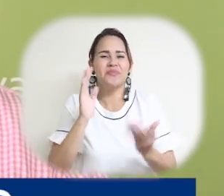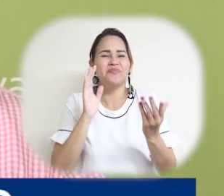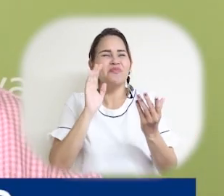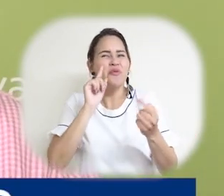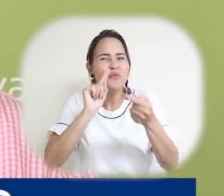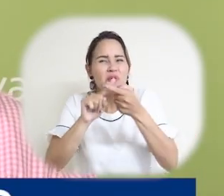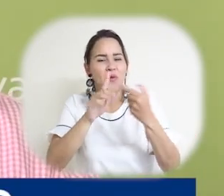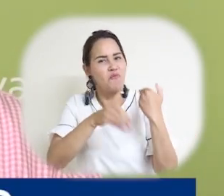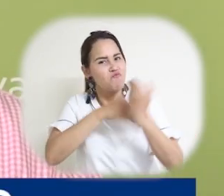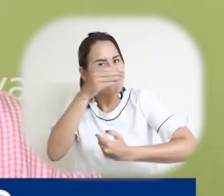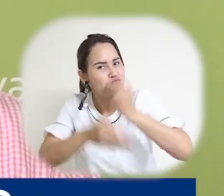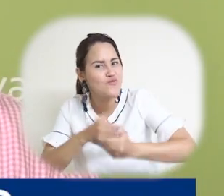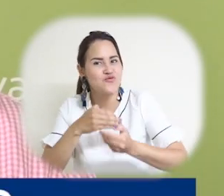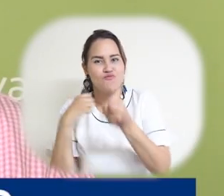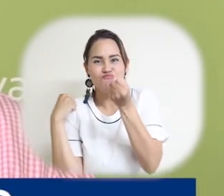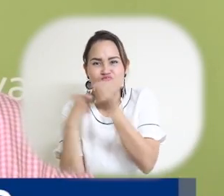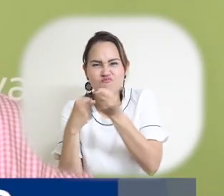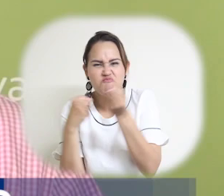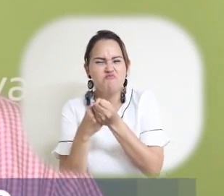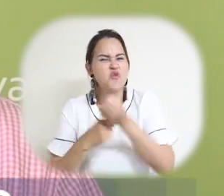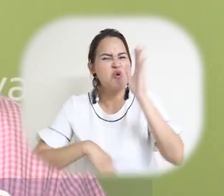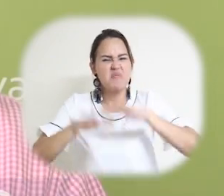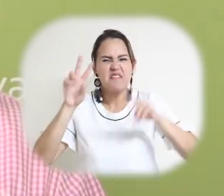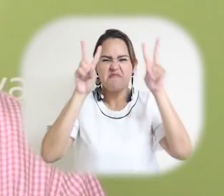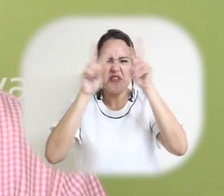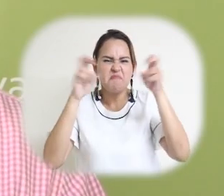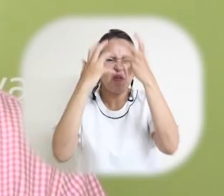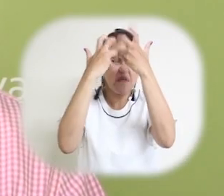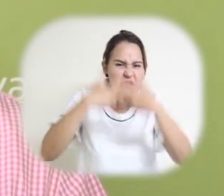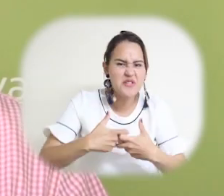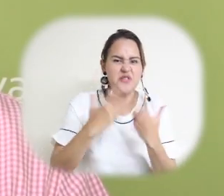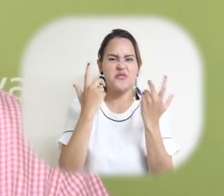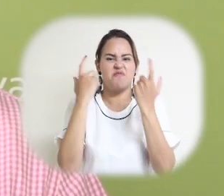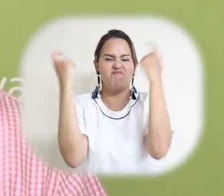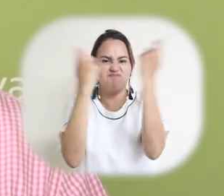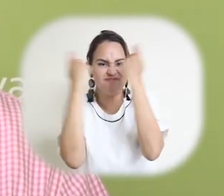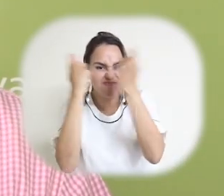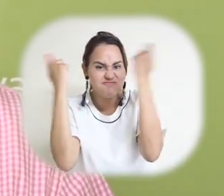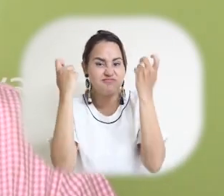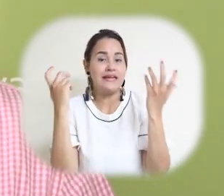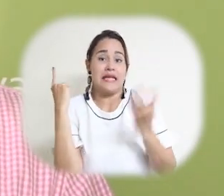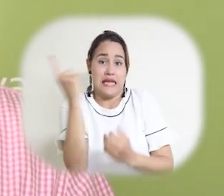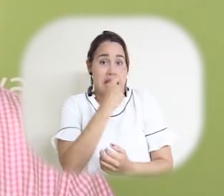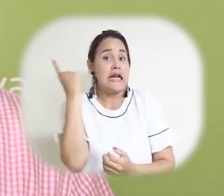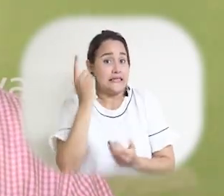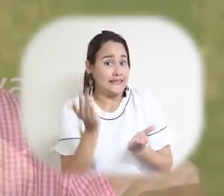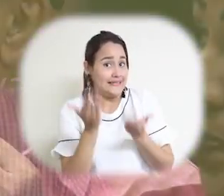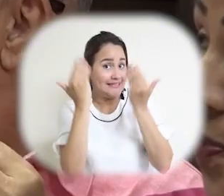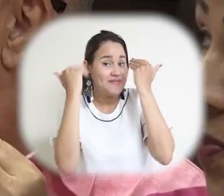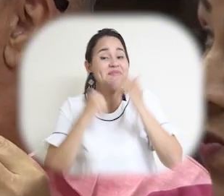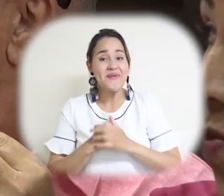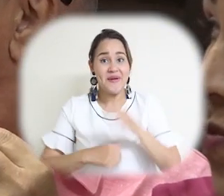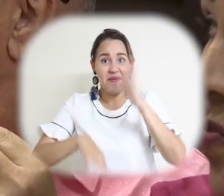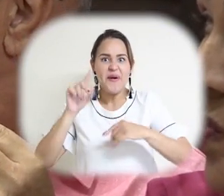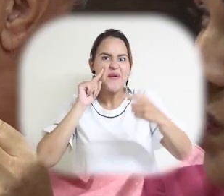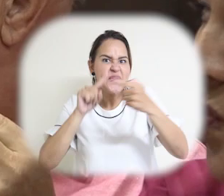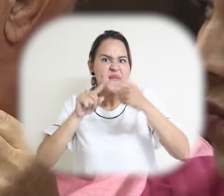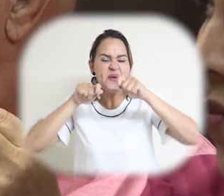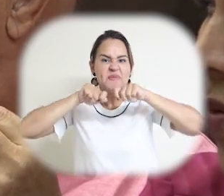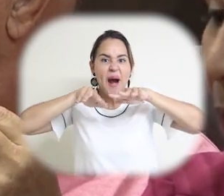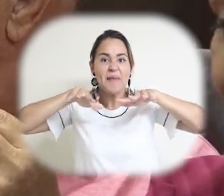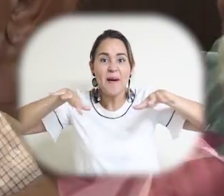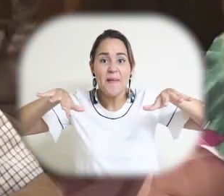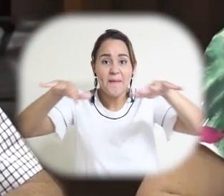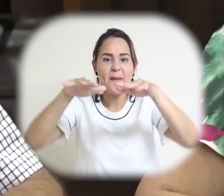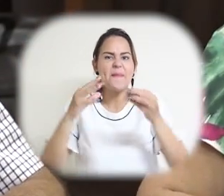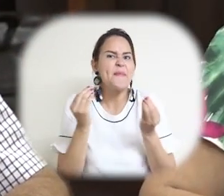apoyo del área, digamos, de administración, de marketing y de negocios, lograr que esto se